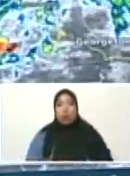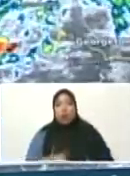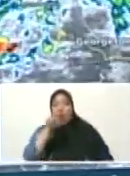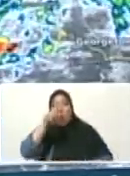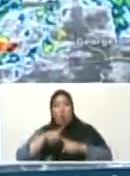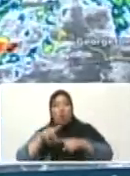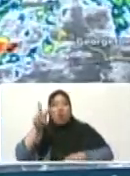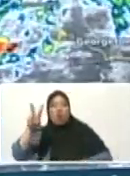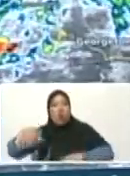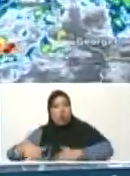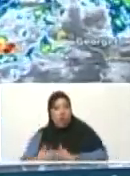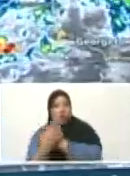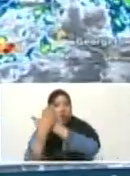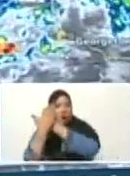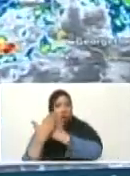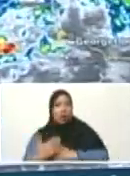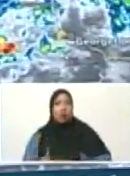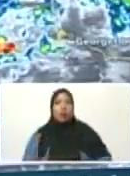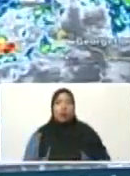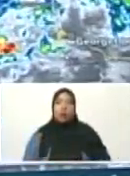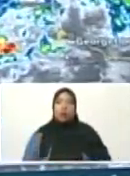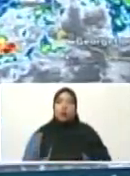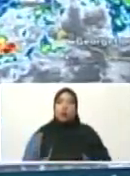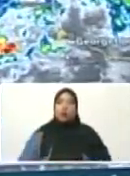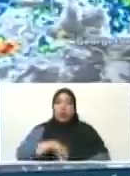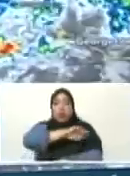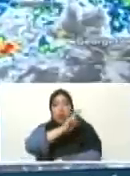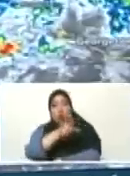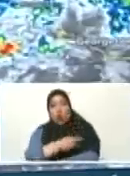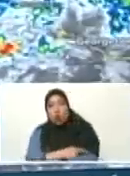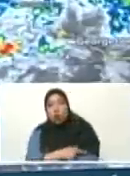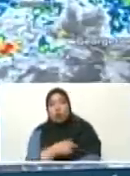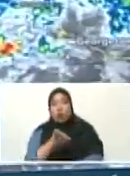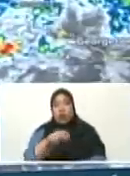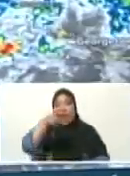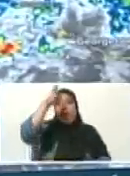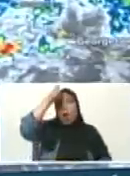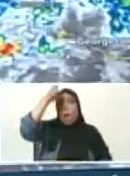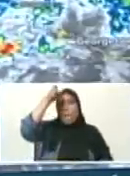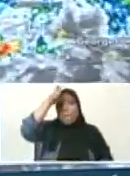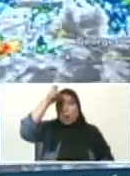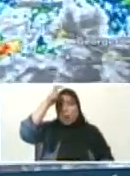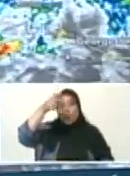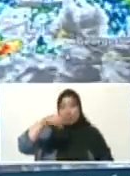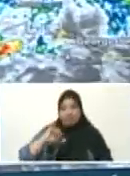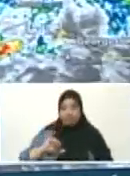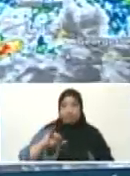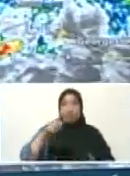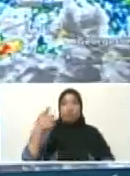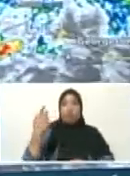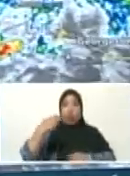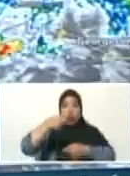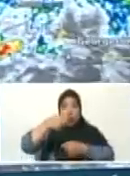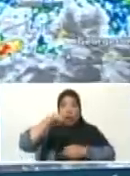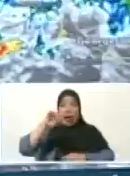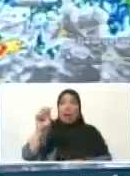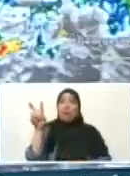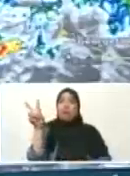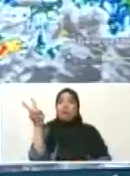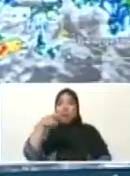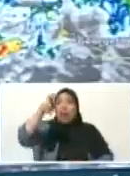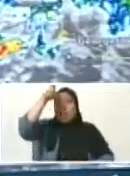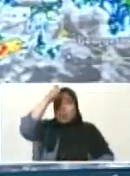Sobre todo golpeando fuertemente la península de Paraguaná. Y luego recorre hacia el Zulia,